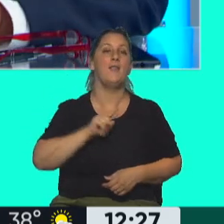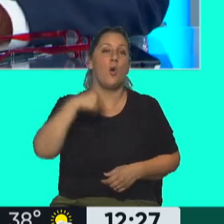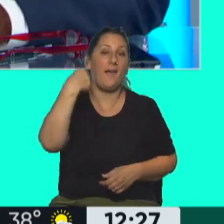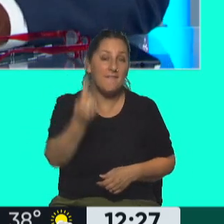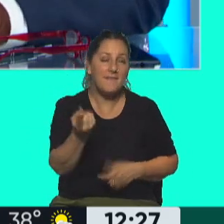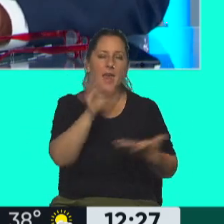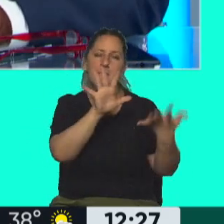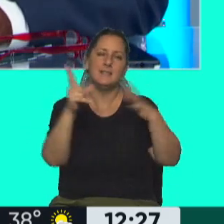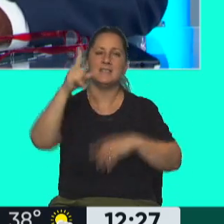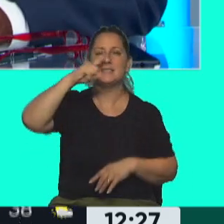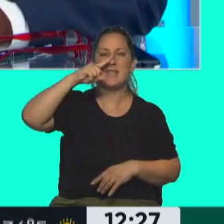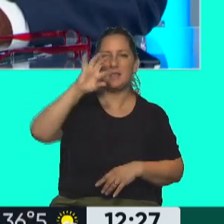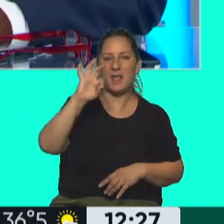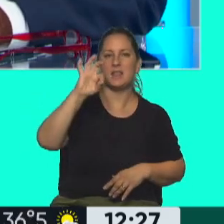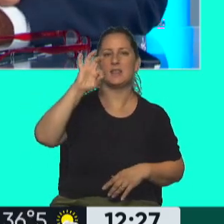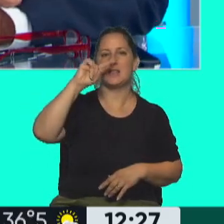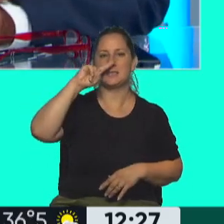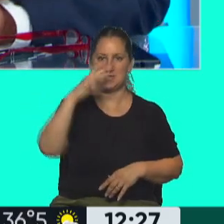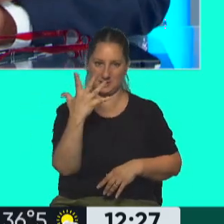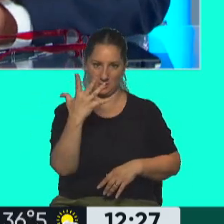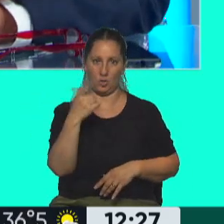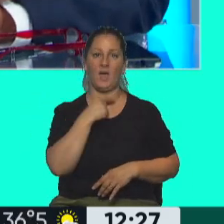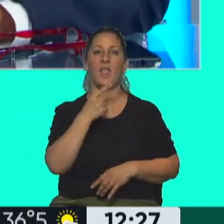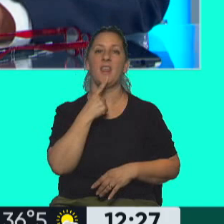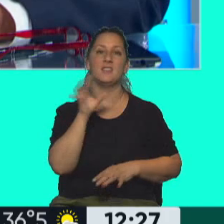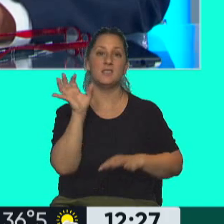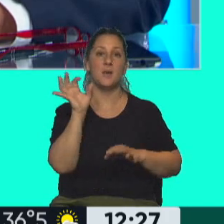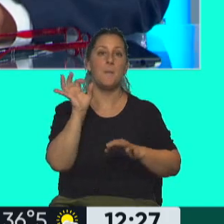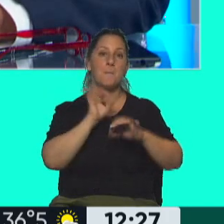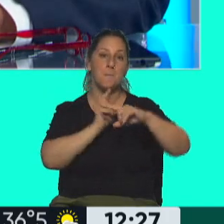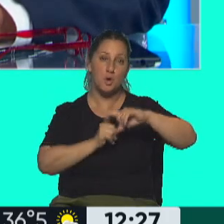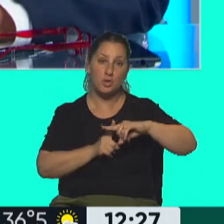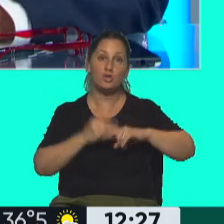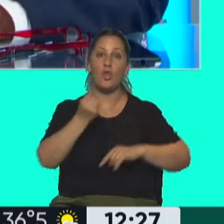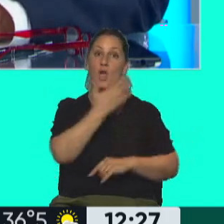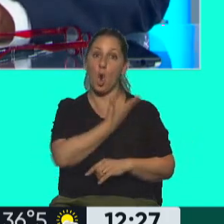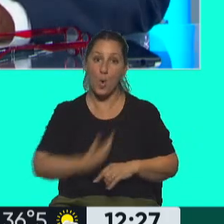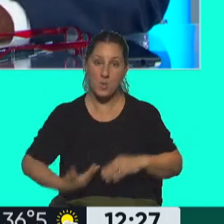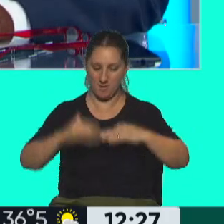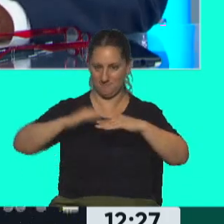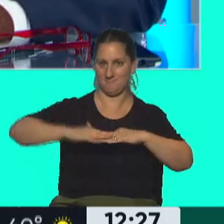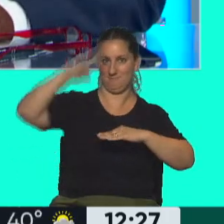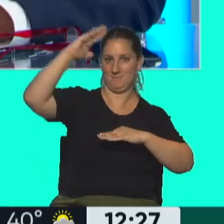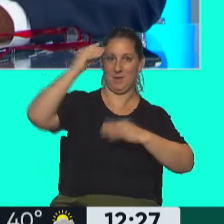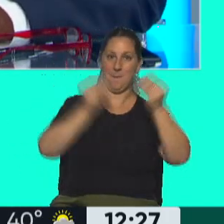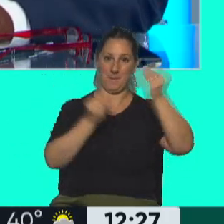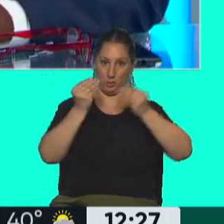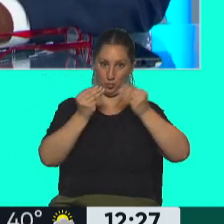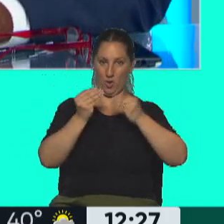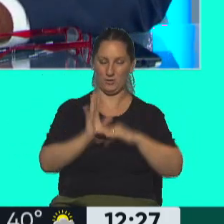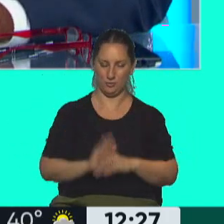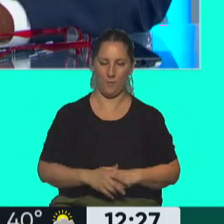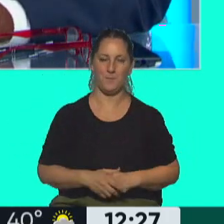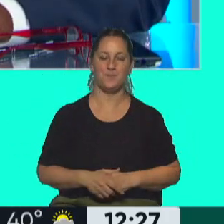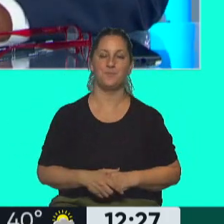viene estaban en 70, 75, estaban arriba de la propia proyección oficial, que es el presupuesto del 60%. Sí, exacto.